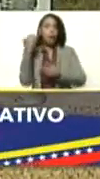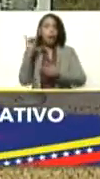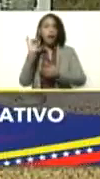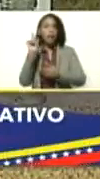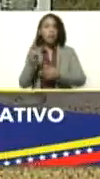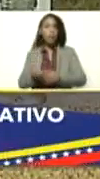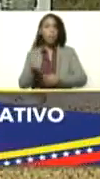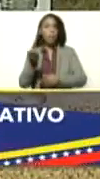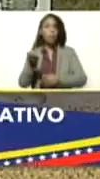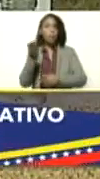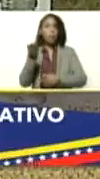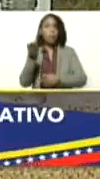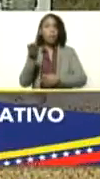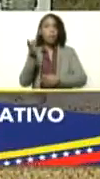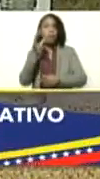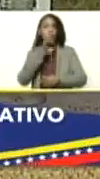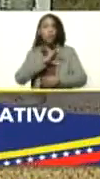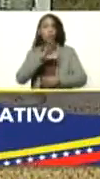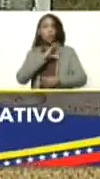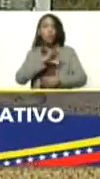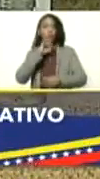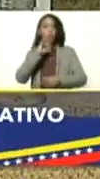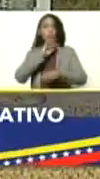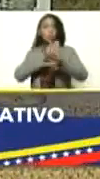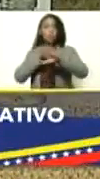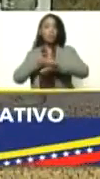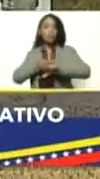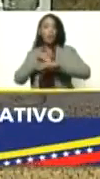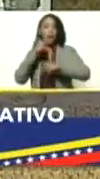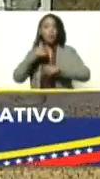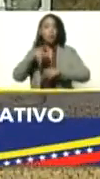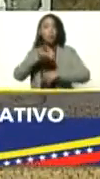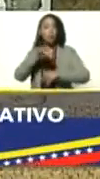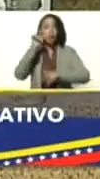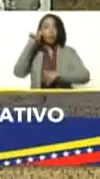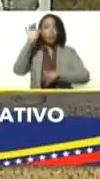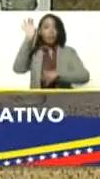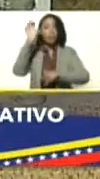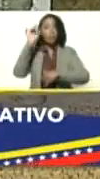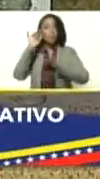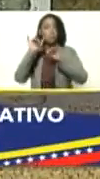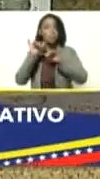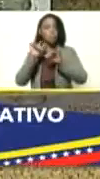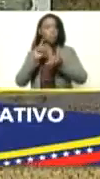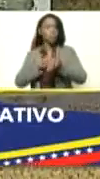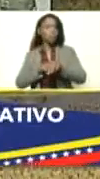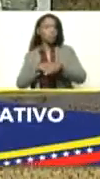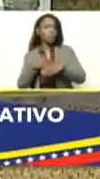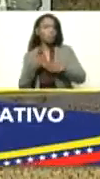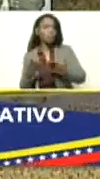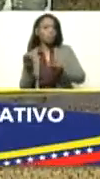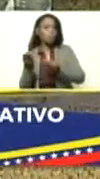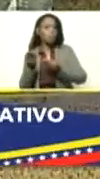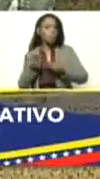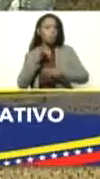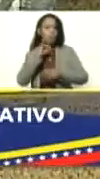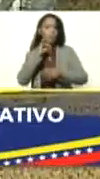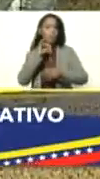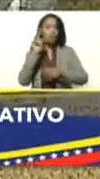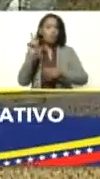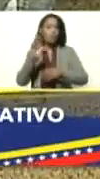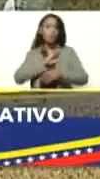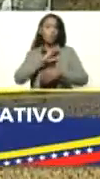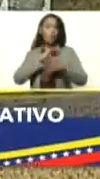son importantes socializar, informarle a todo el país, pero al mismo tiempo, que nos dé la información de sus